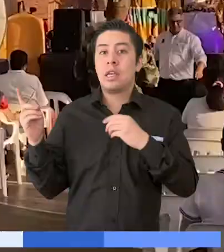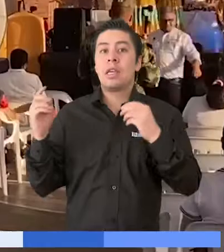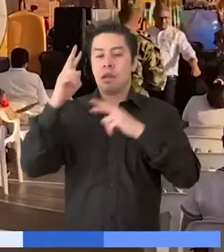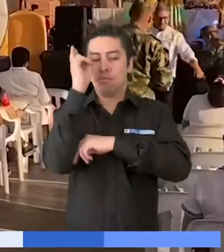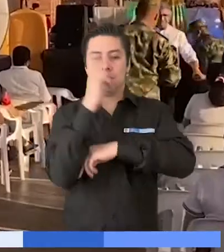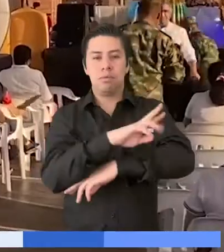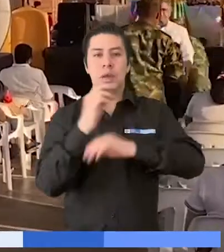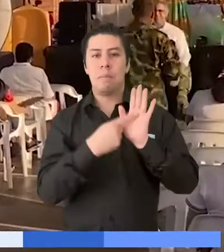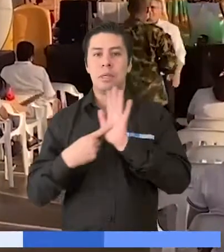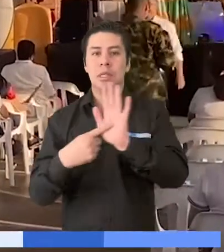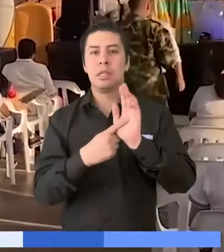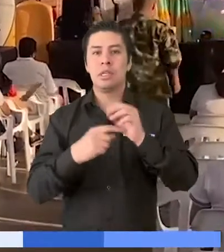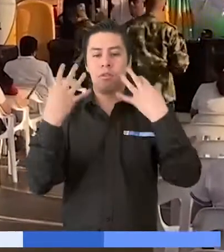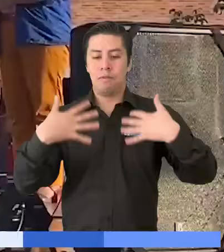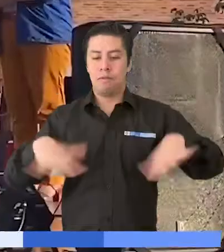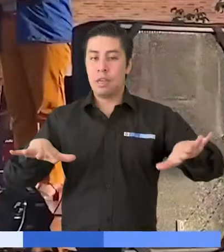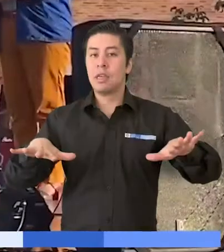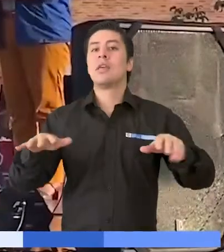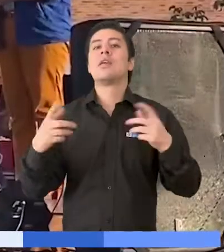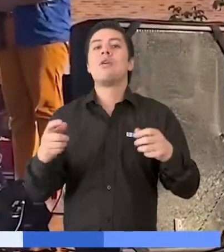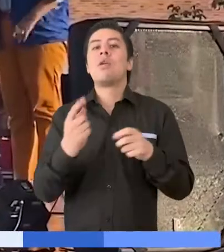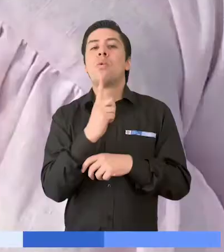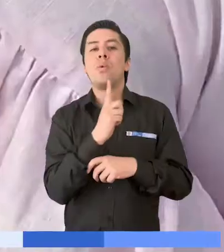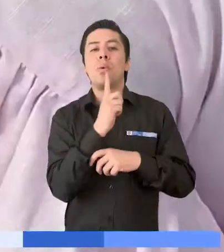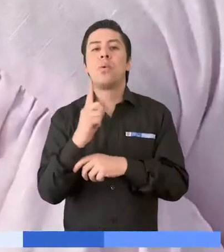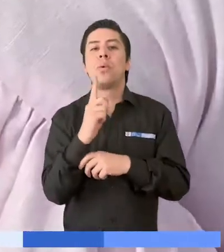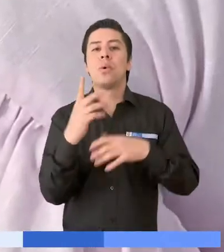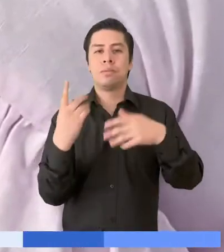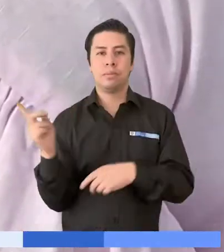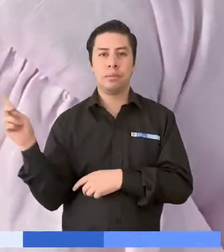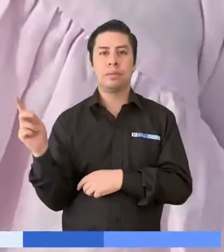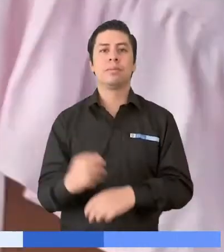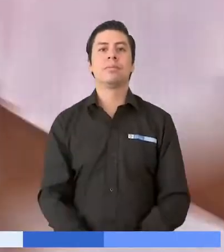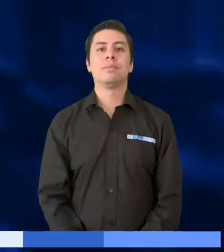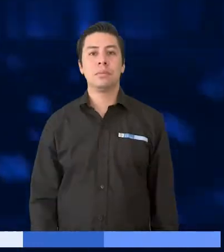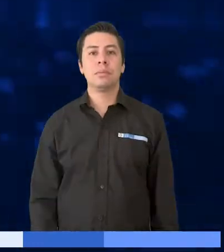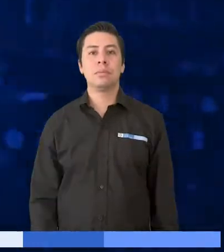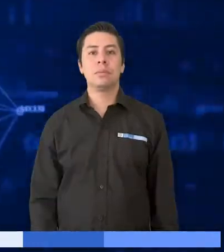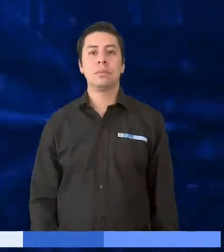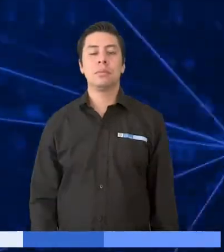el acto central de la conmemoración en el que se finalizó con el encendido de velones.